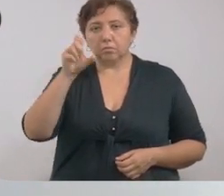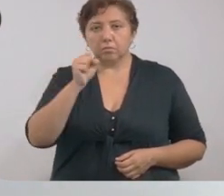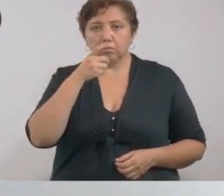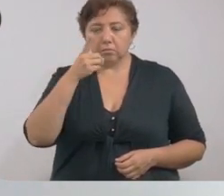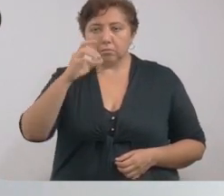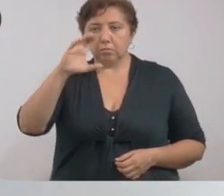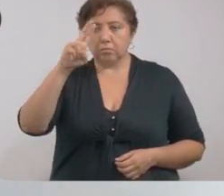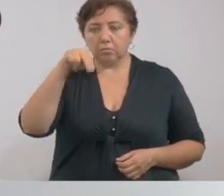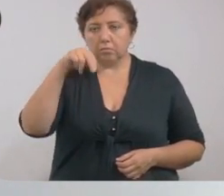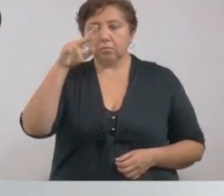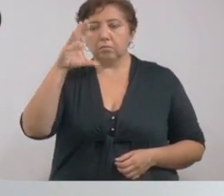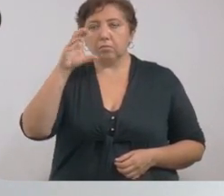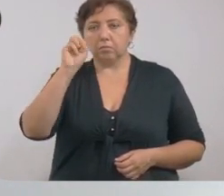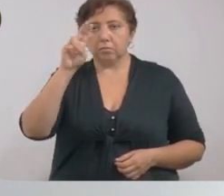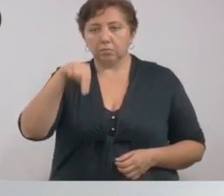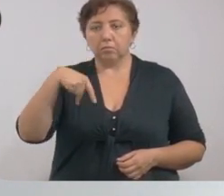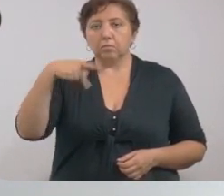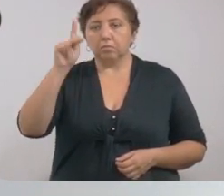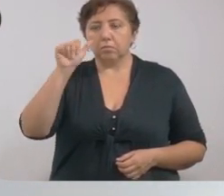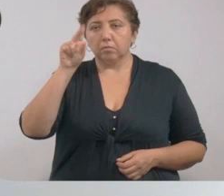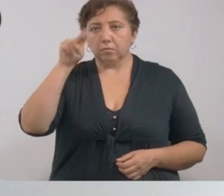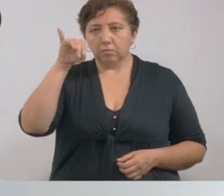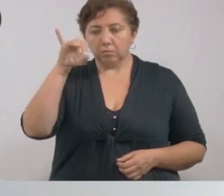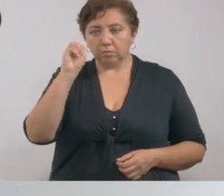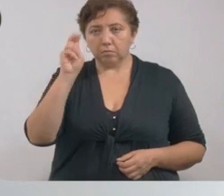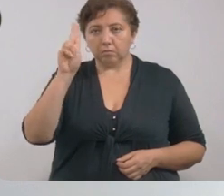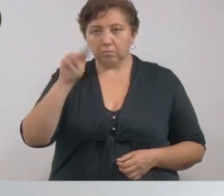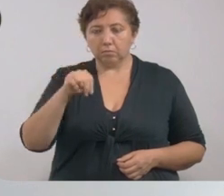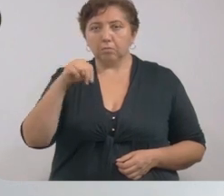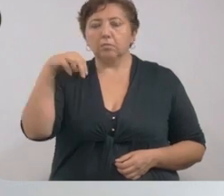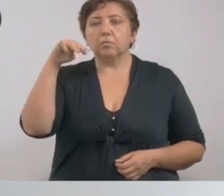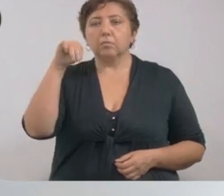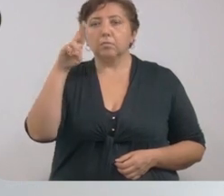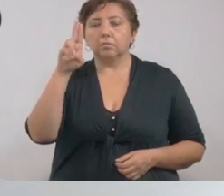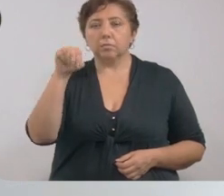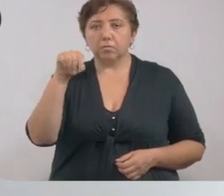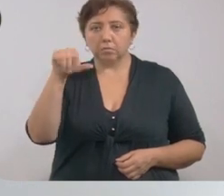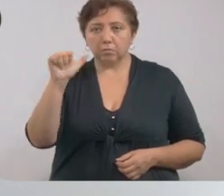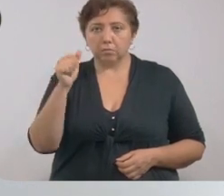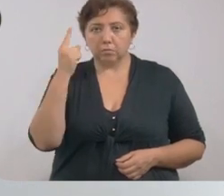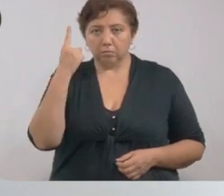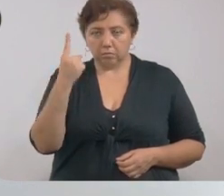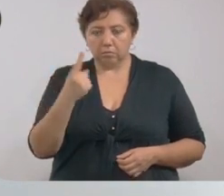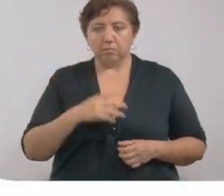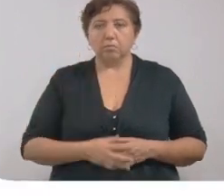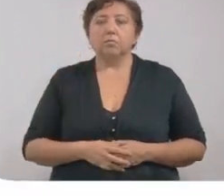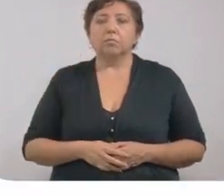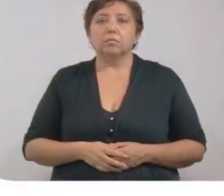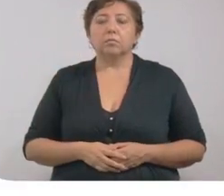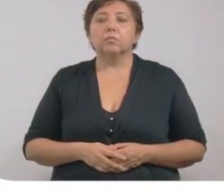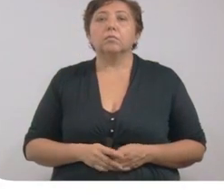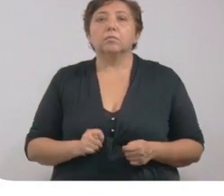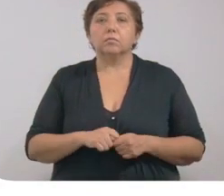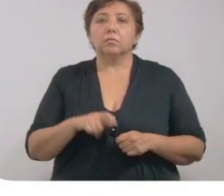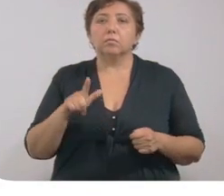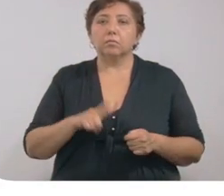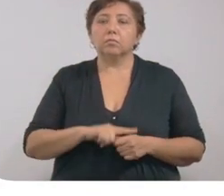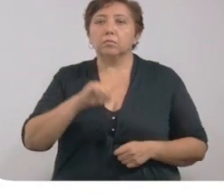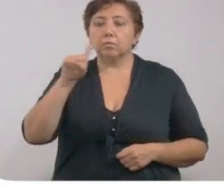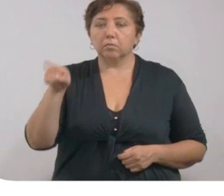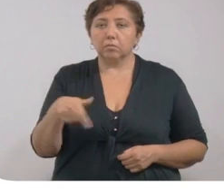Chancón, Junucumá, Canacín, Muna, Samajil, Teco, Temozón, con un caso. En total,